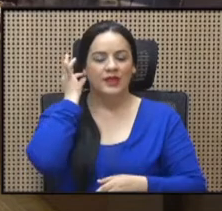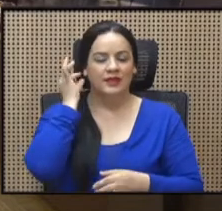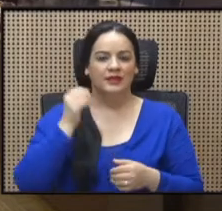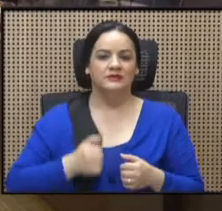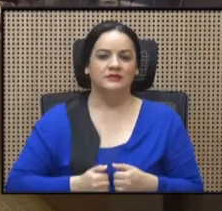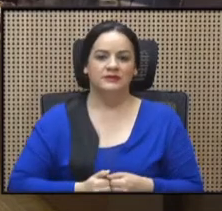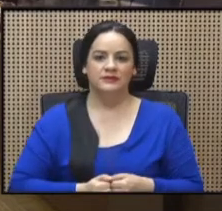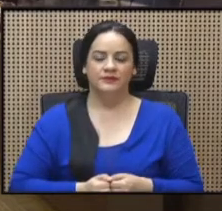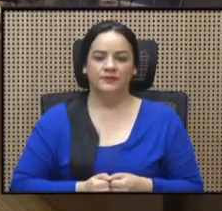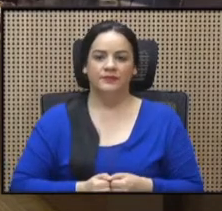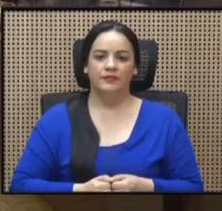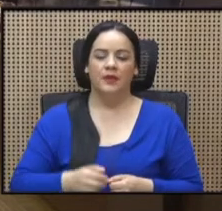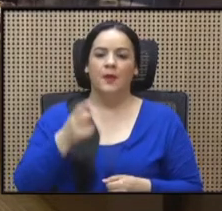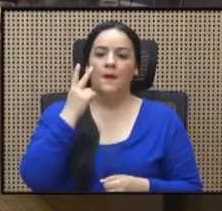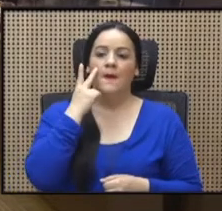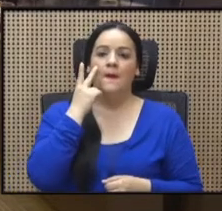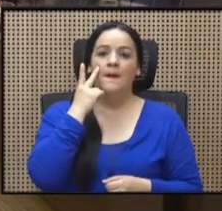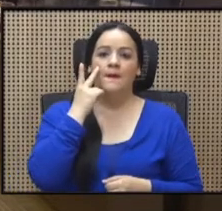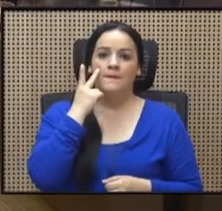Vean,